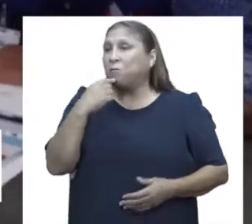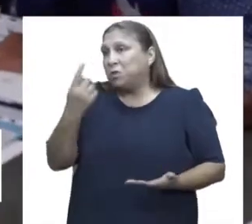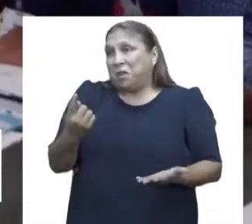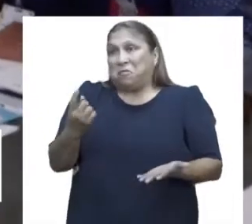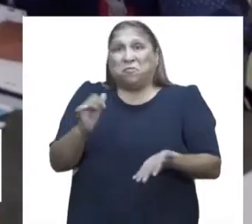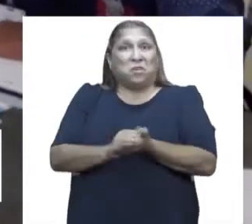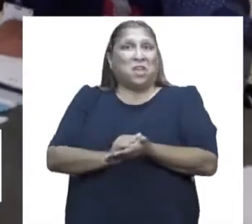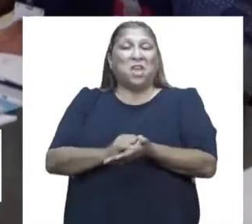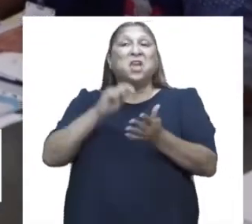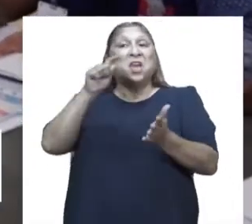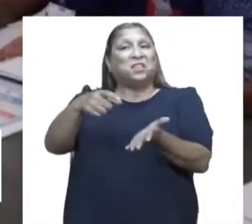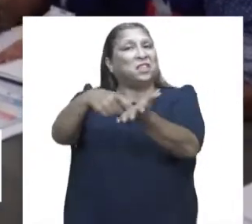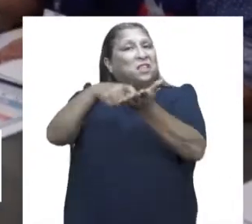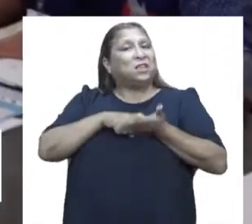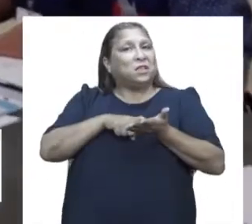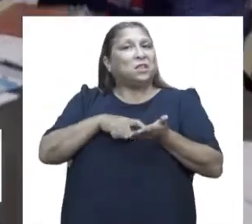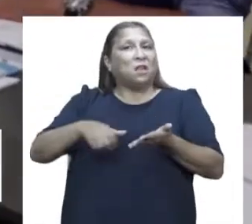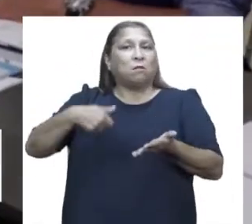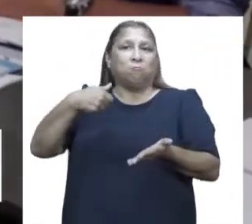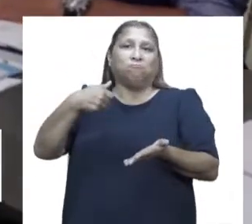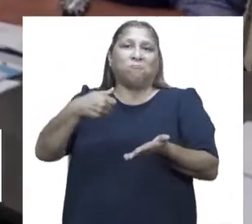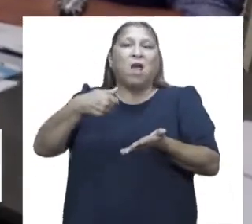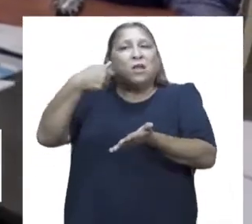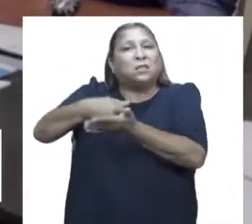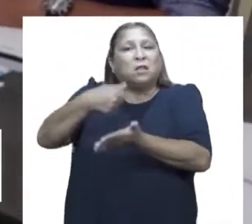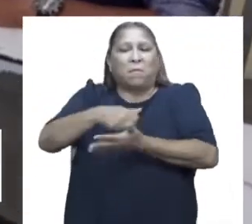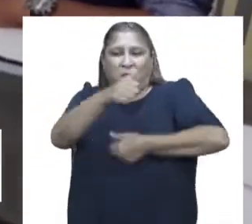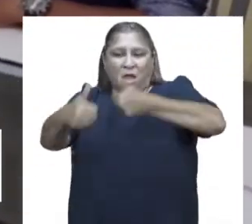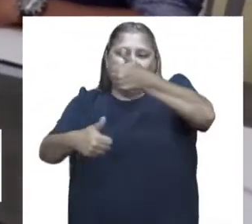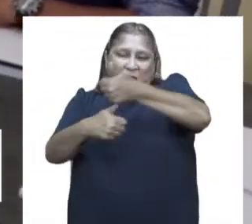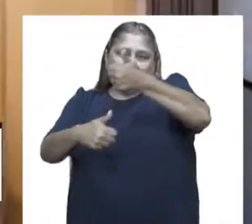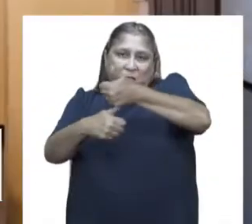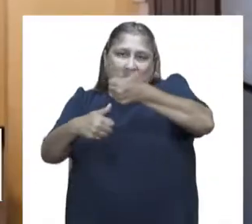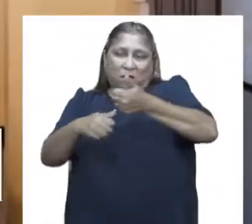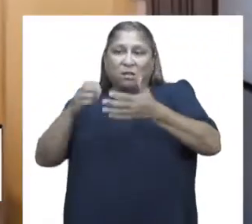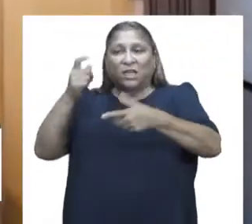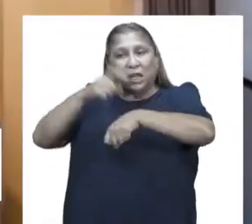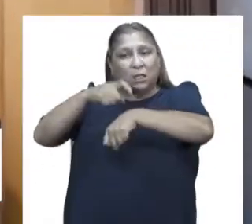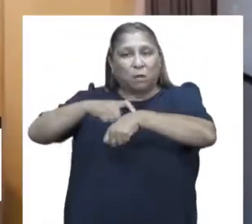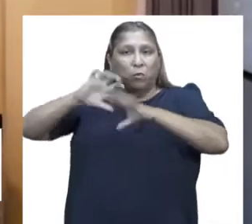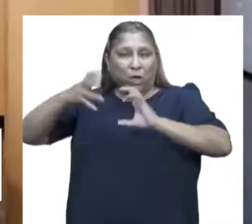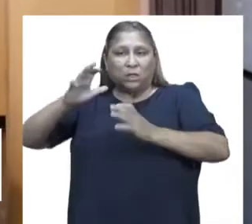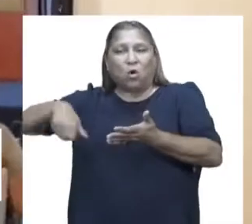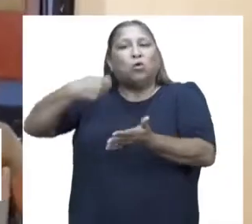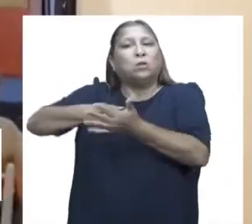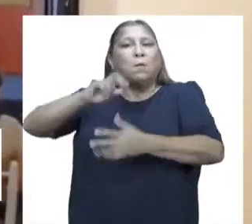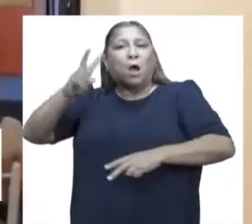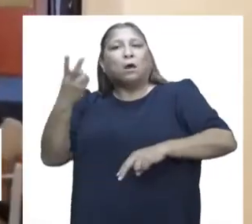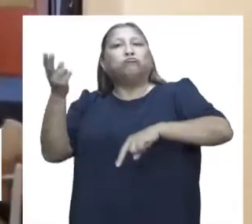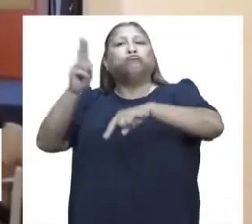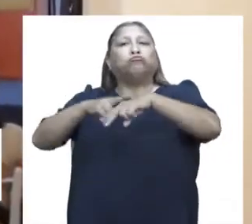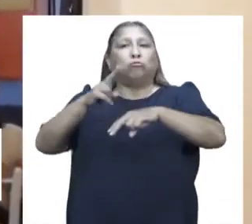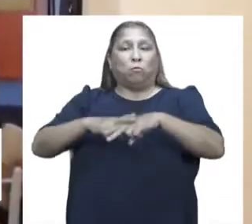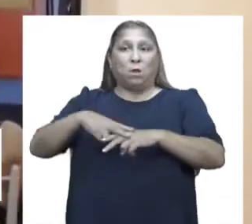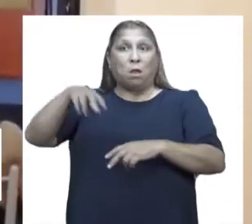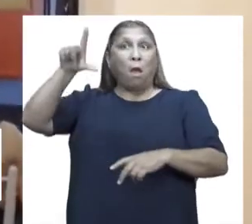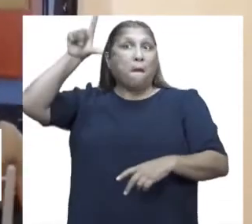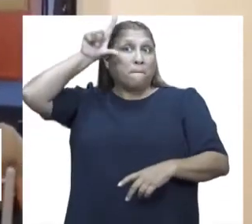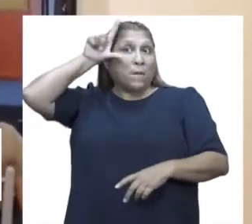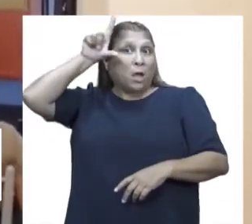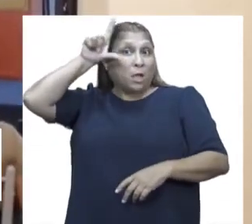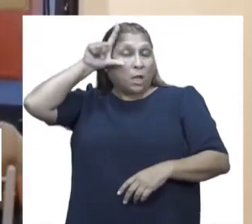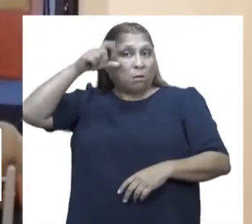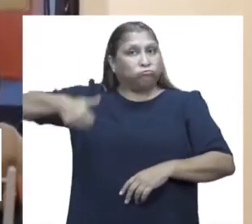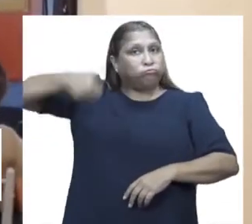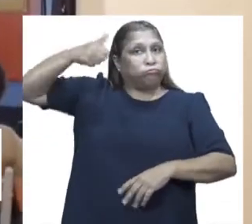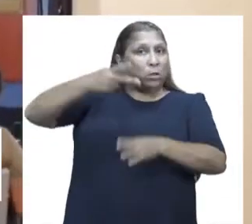manifestaron que estas exigen la contratación de personas de apoyo durante las clases o el pago de una doble pensión. Malena Pineda, jefa del Programa